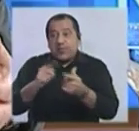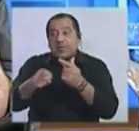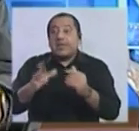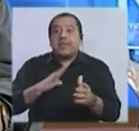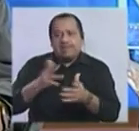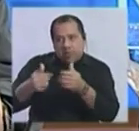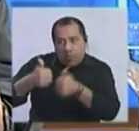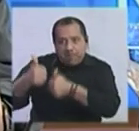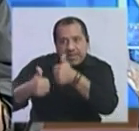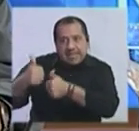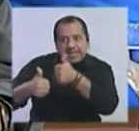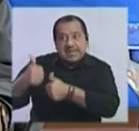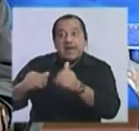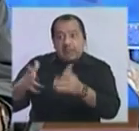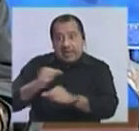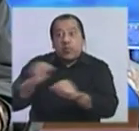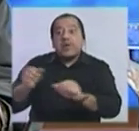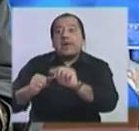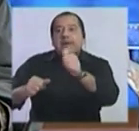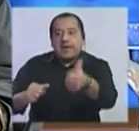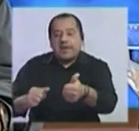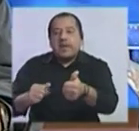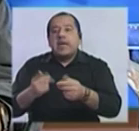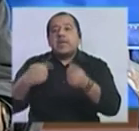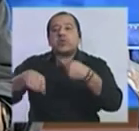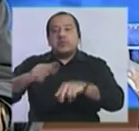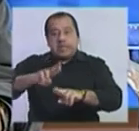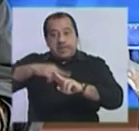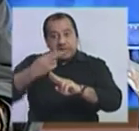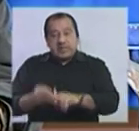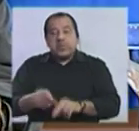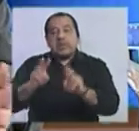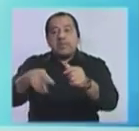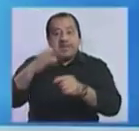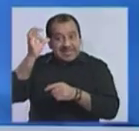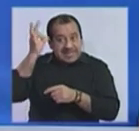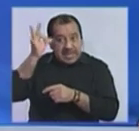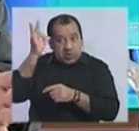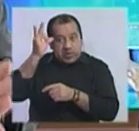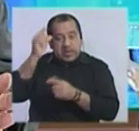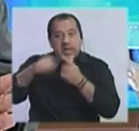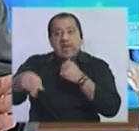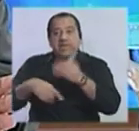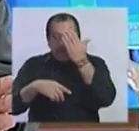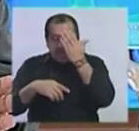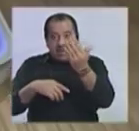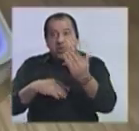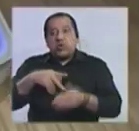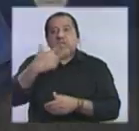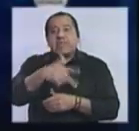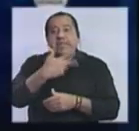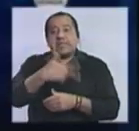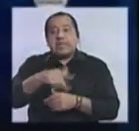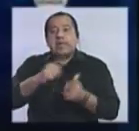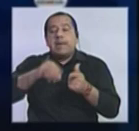compitiendo para salir. Repasando entonces el tema del Senado. El Frente Amplio quedó con 13 senadores, es decir,